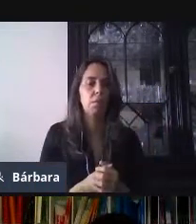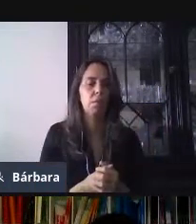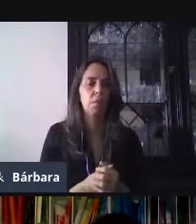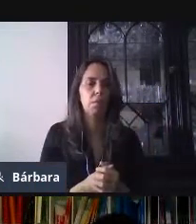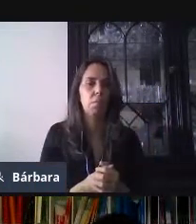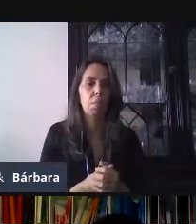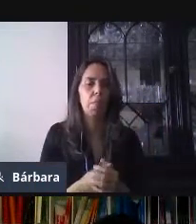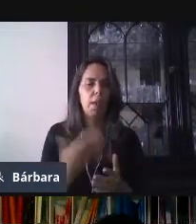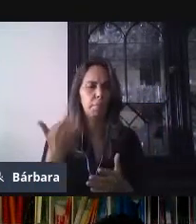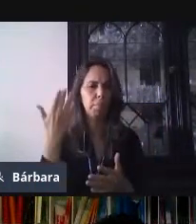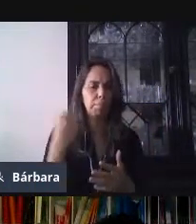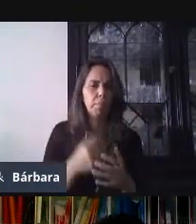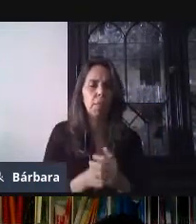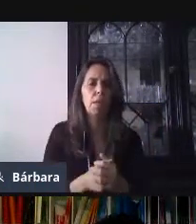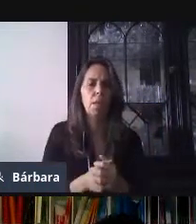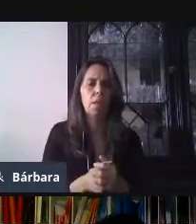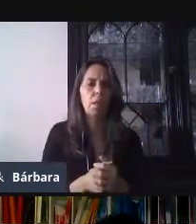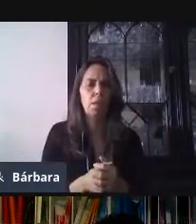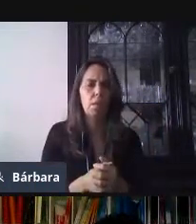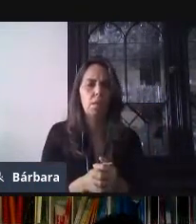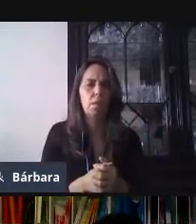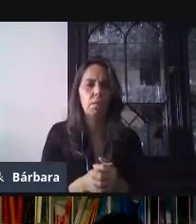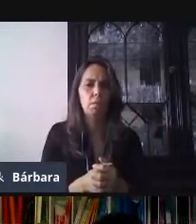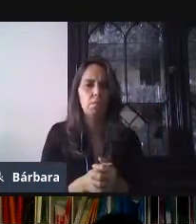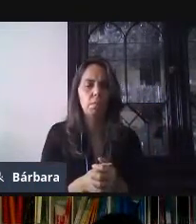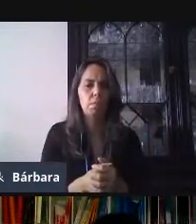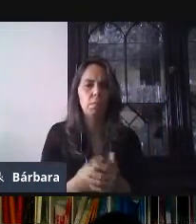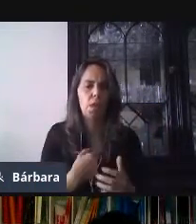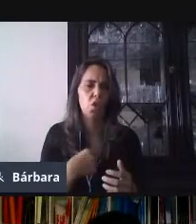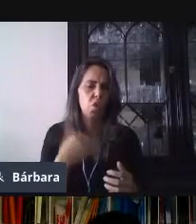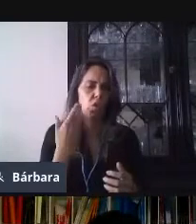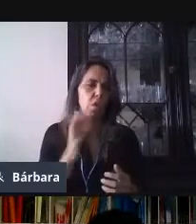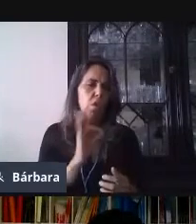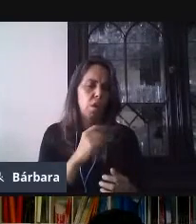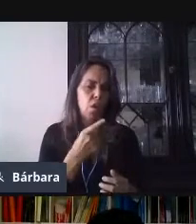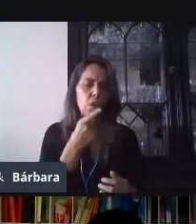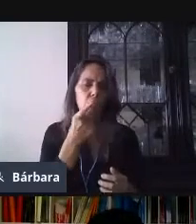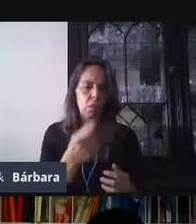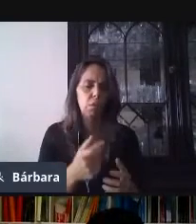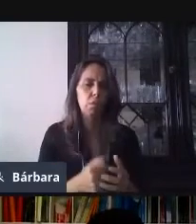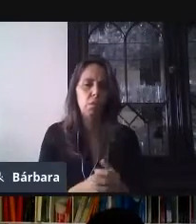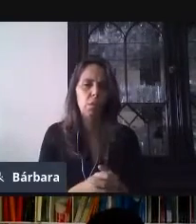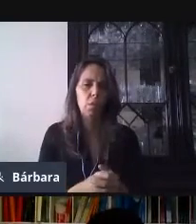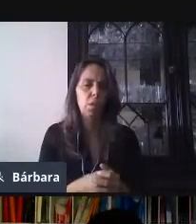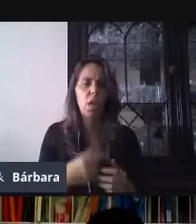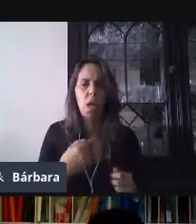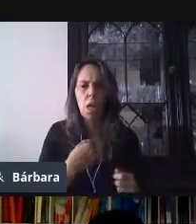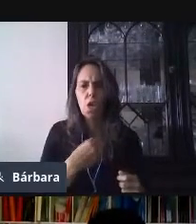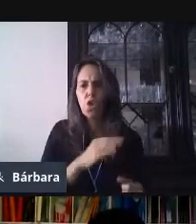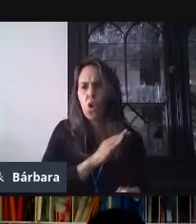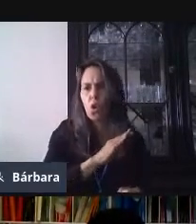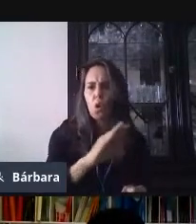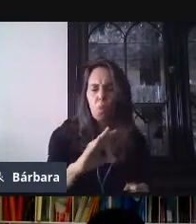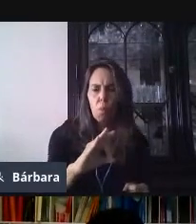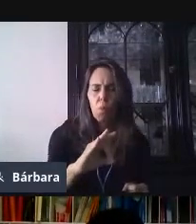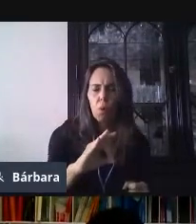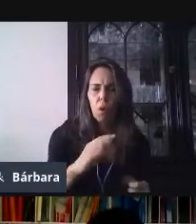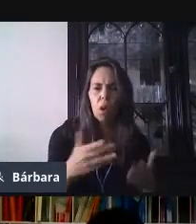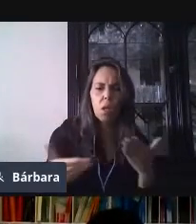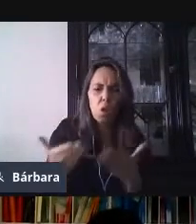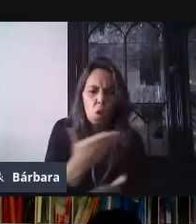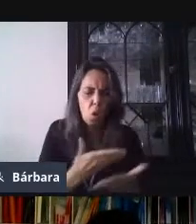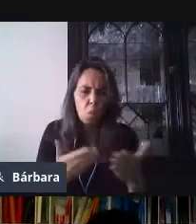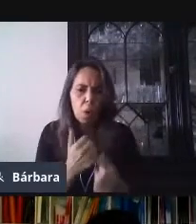Un comentario rapidísimo que es muy pertinente porque hay preguntas de ese tema, ¿no? Oye, yo puedo compartir, ¿cómo puedo compartir, ¿no?, con mis